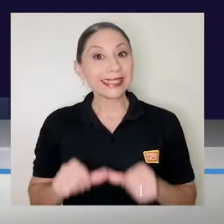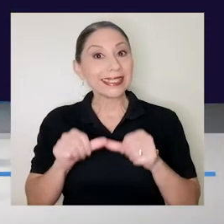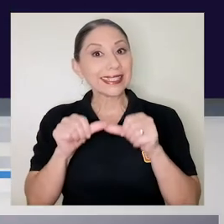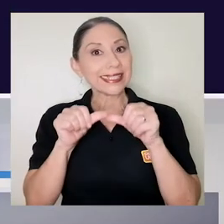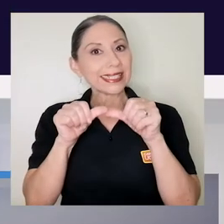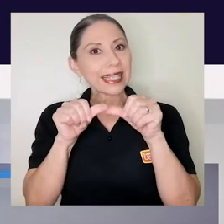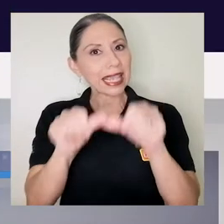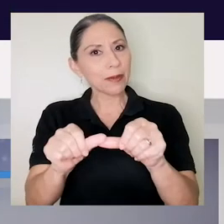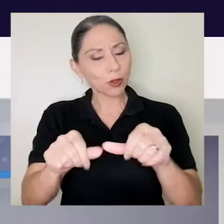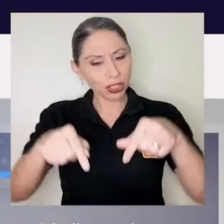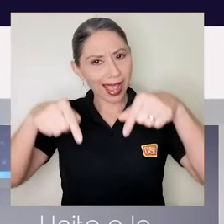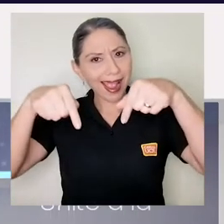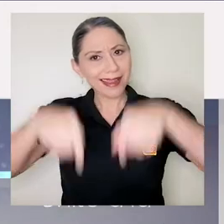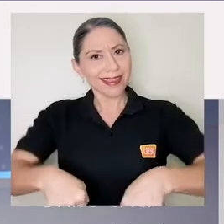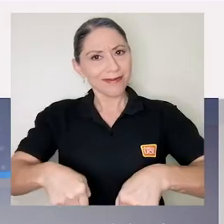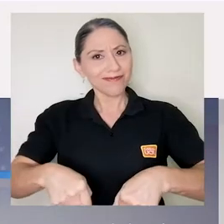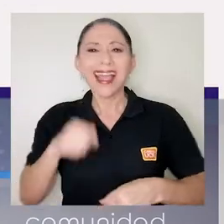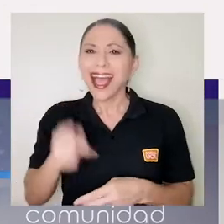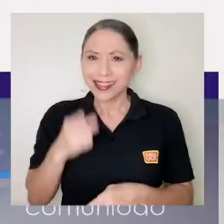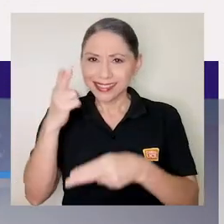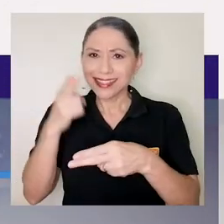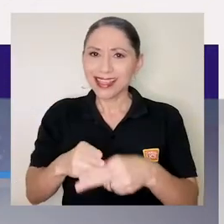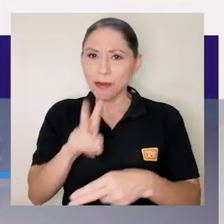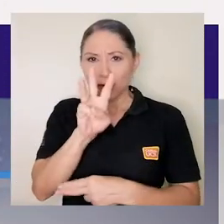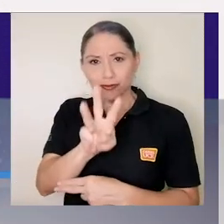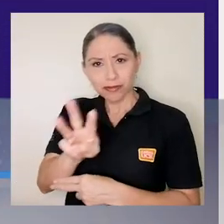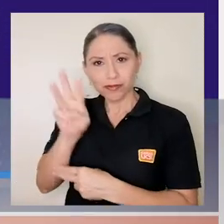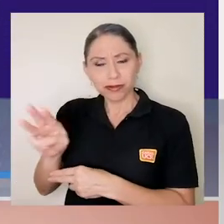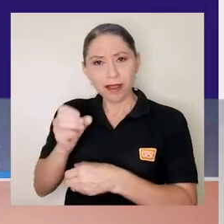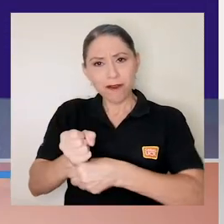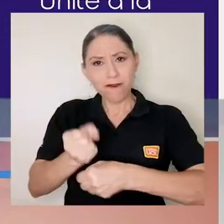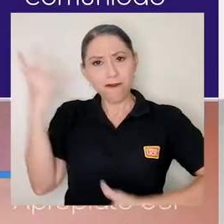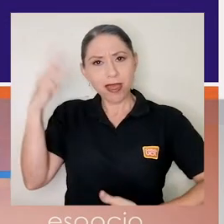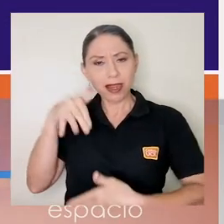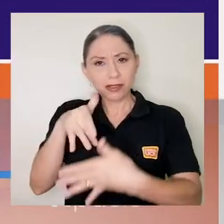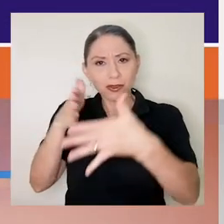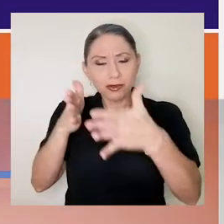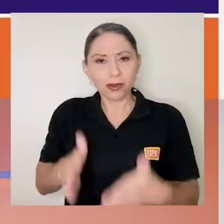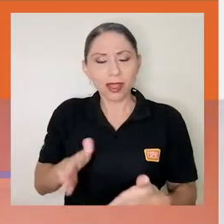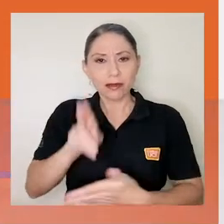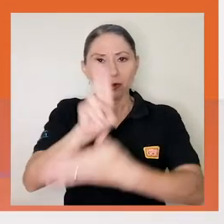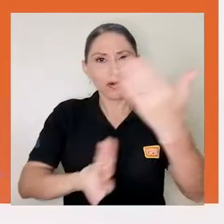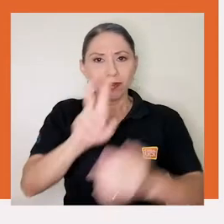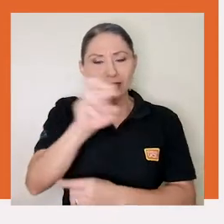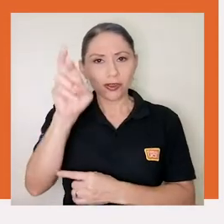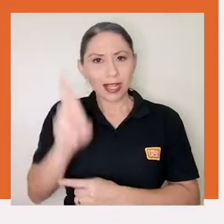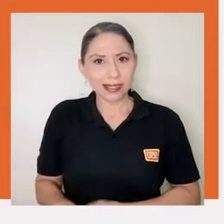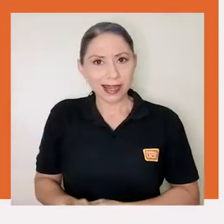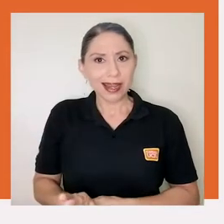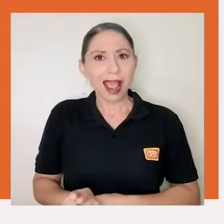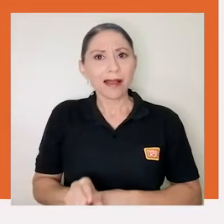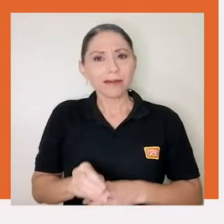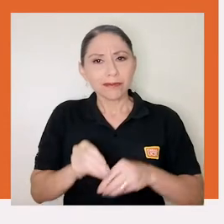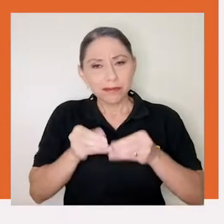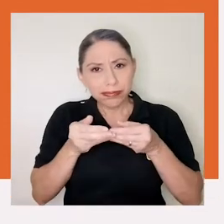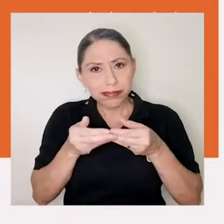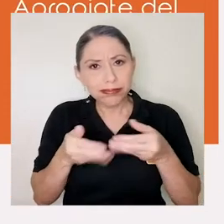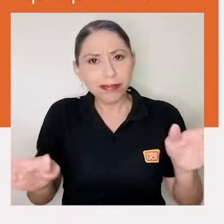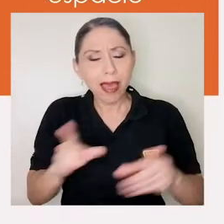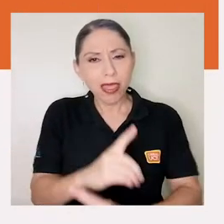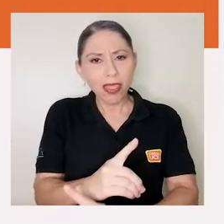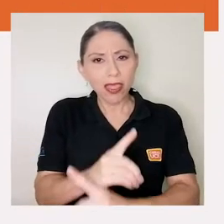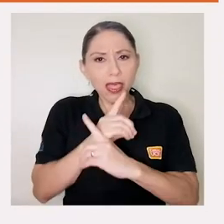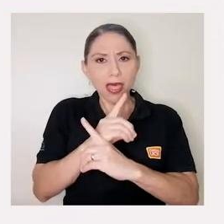Seguimos aquí. Así se llama el sitio web que la Federación de Estudiantes de la Universidad de Costa Rica lanzó en defensa de las